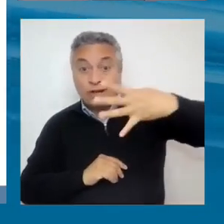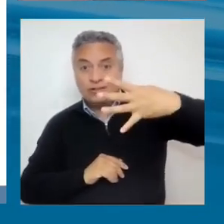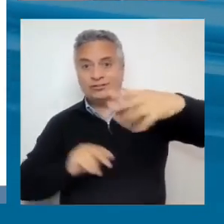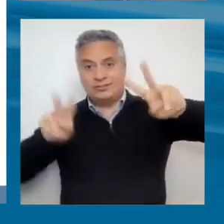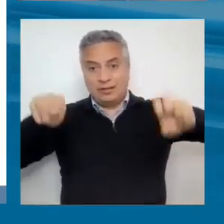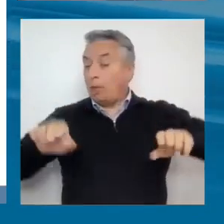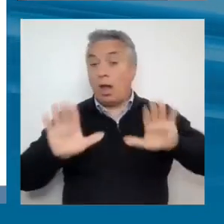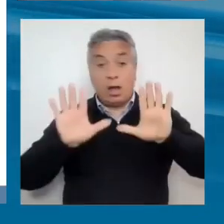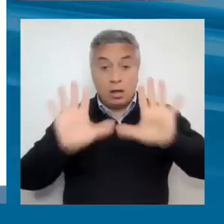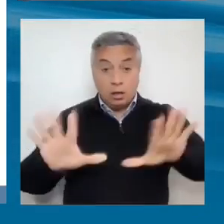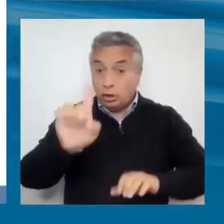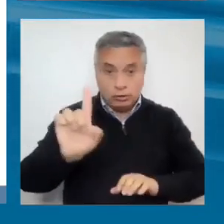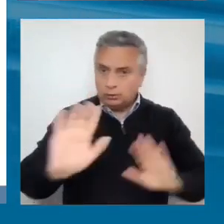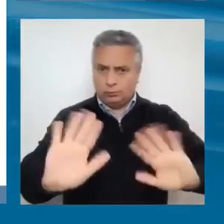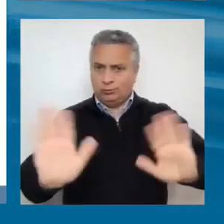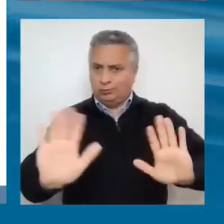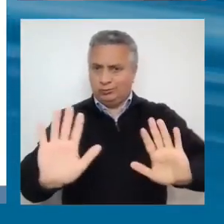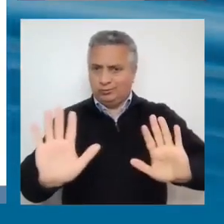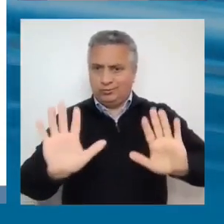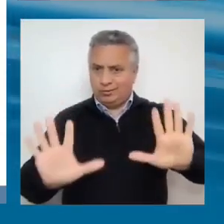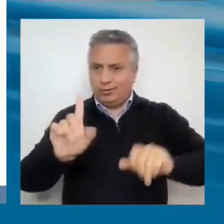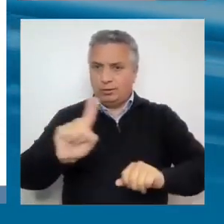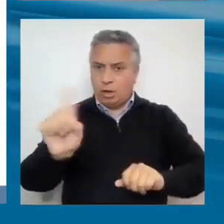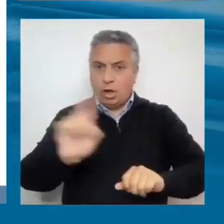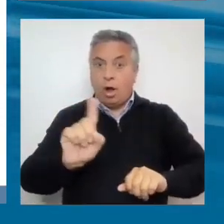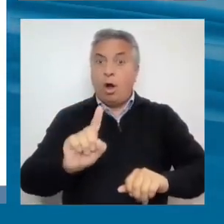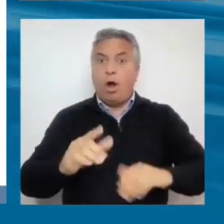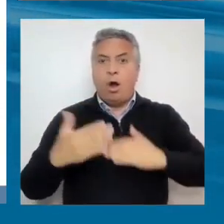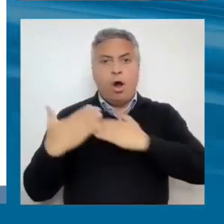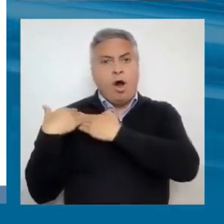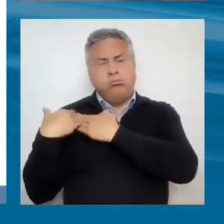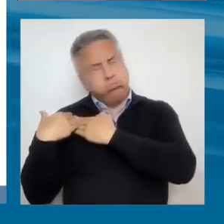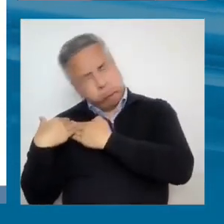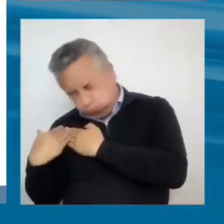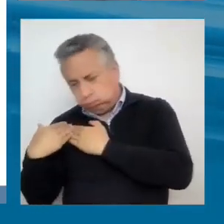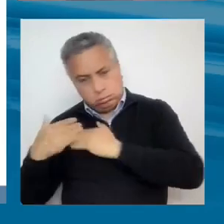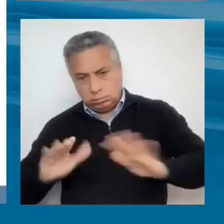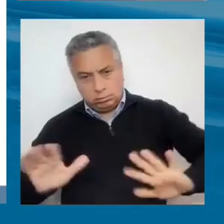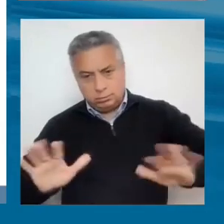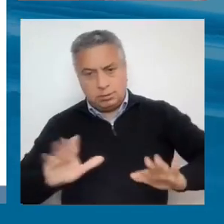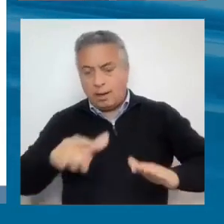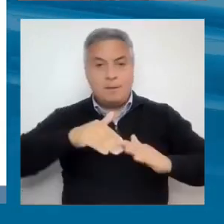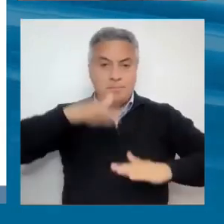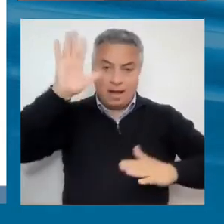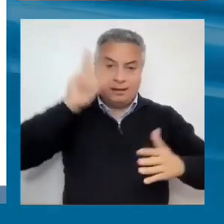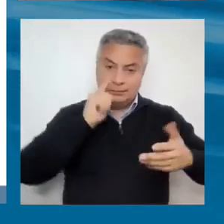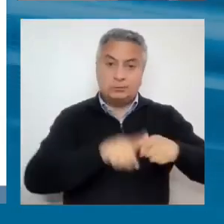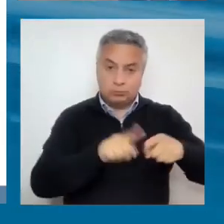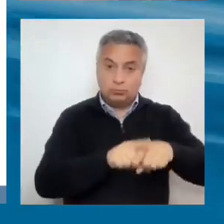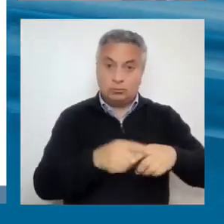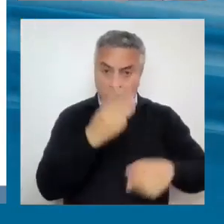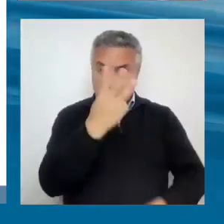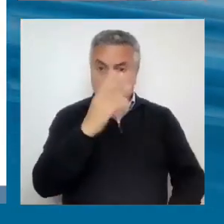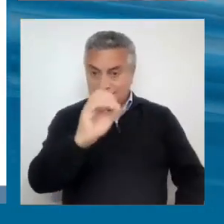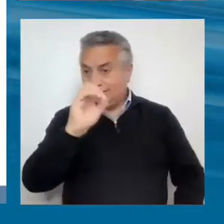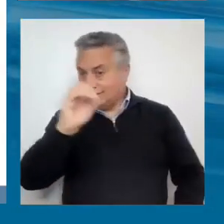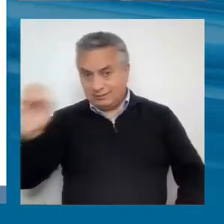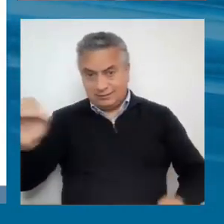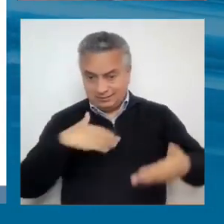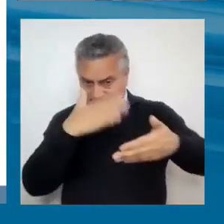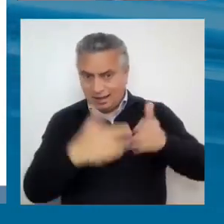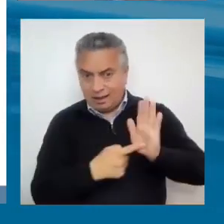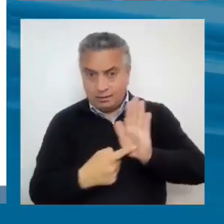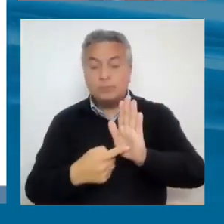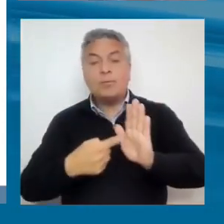porque entonces sería algo más pesado de lo que leer que las casi recientas páginas que les estamos presentando. Pero escogimos cuatro